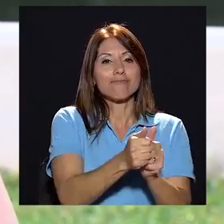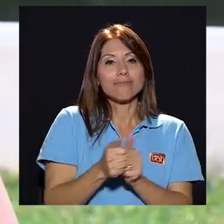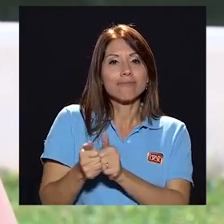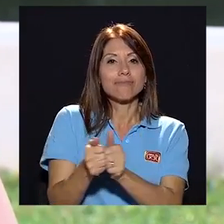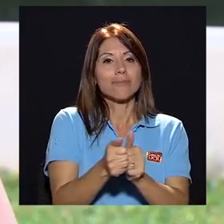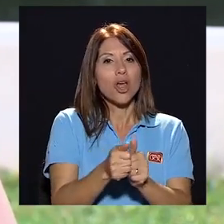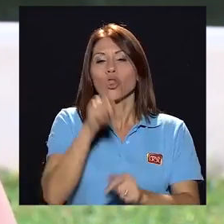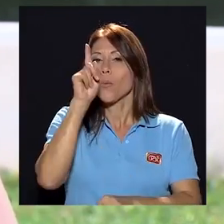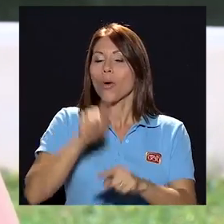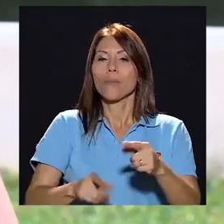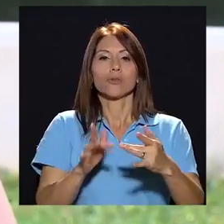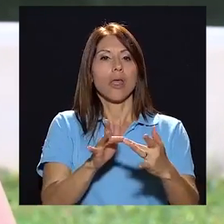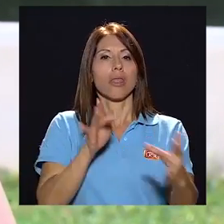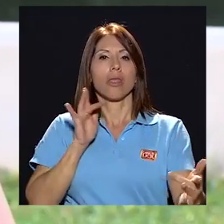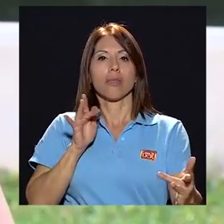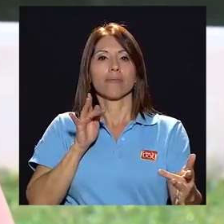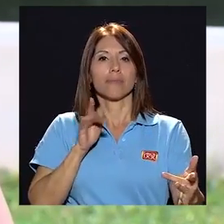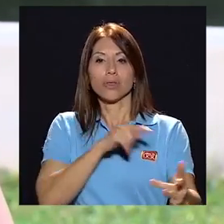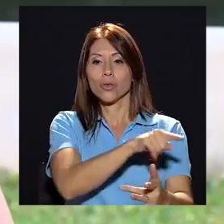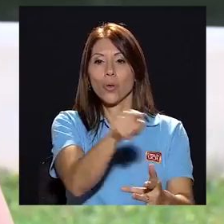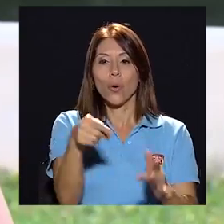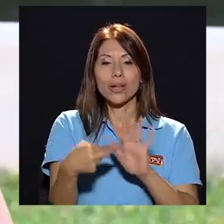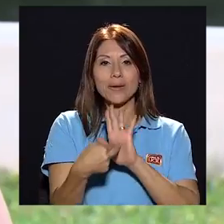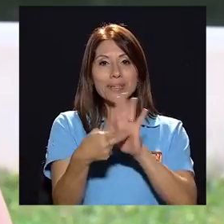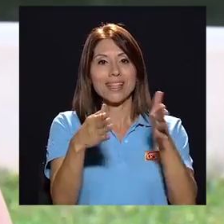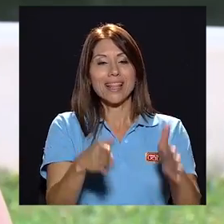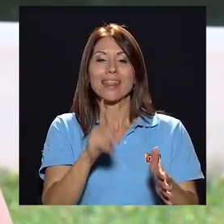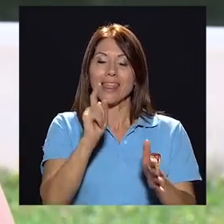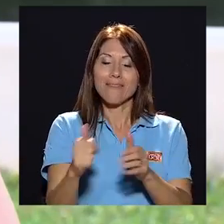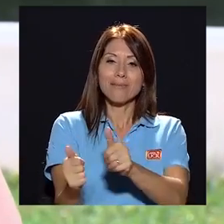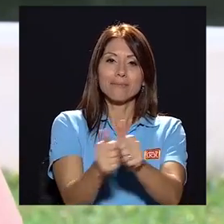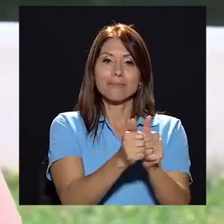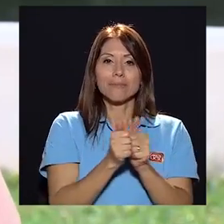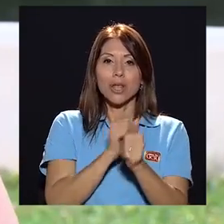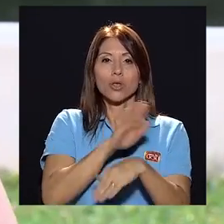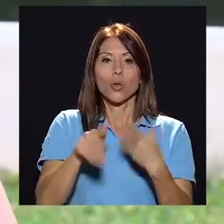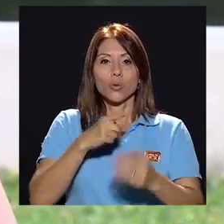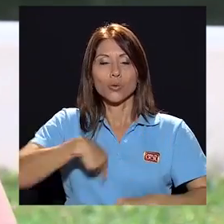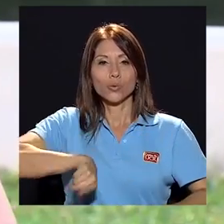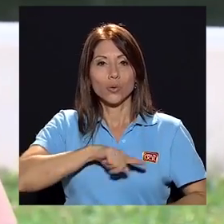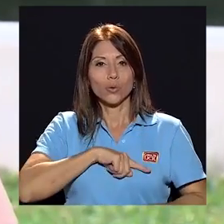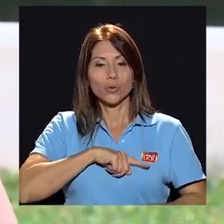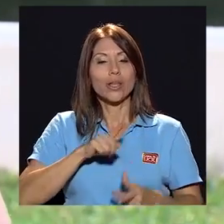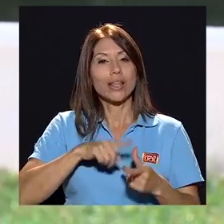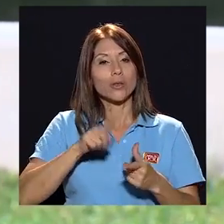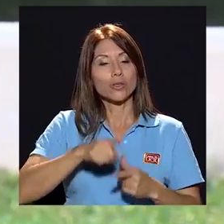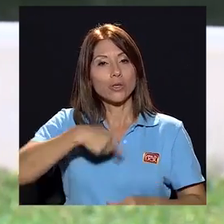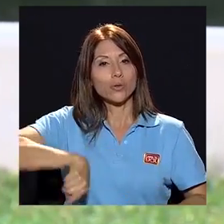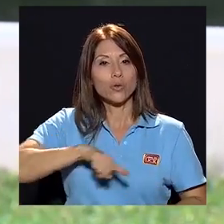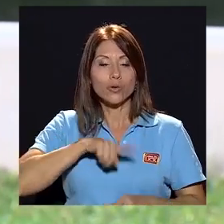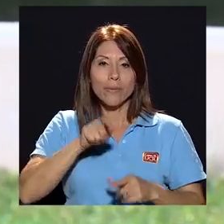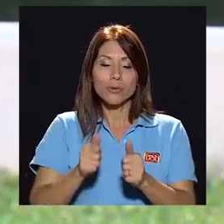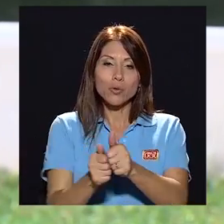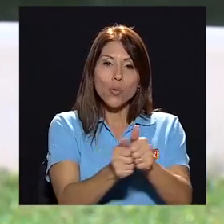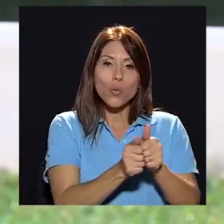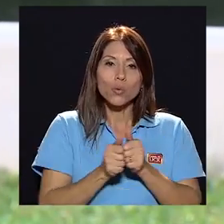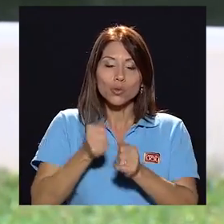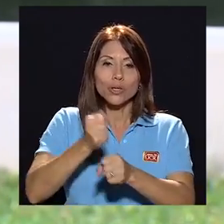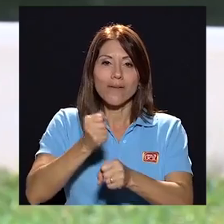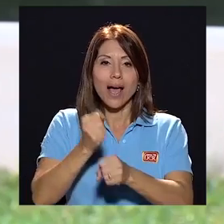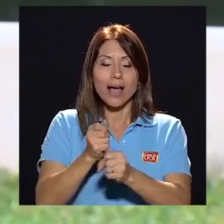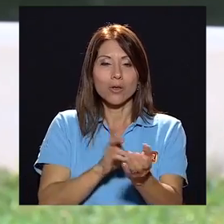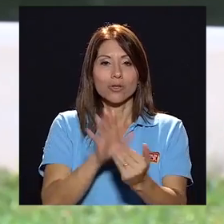que desvincularnos ni divorciarse del representante del sector administrativo porque somos todos nosotros y entonces que estemos juntos